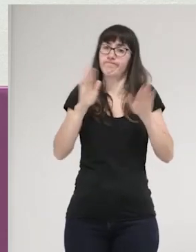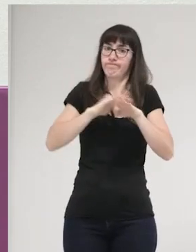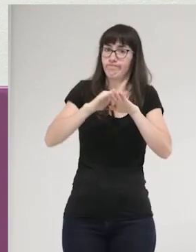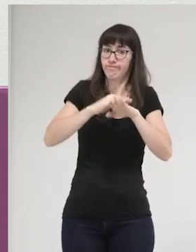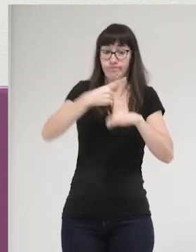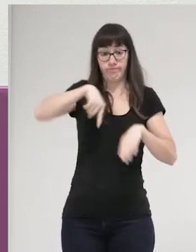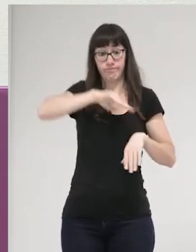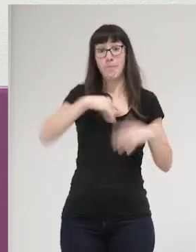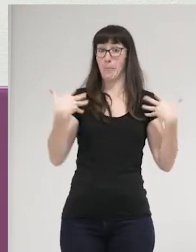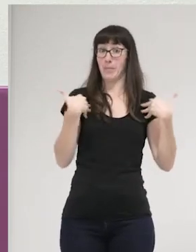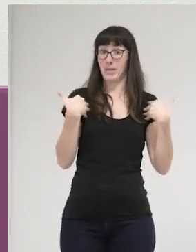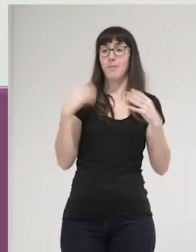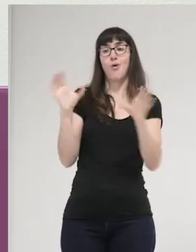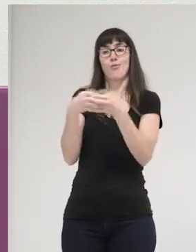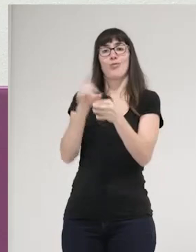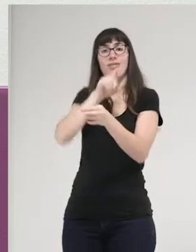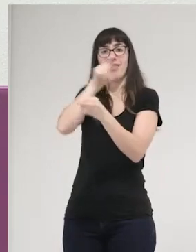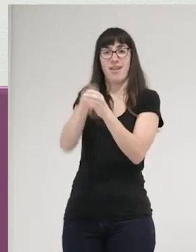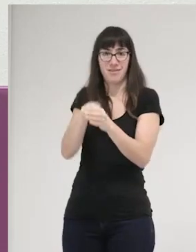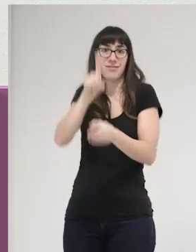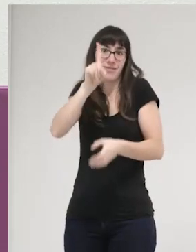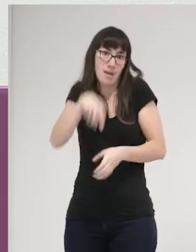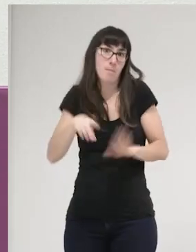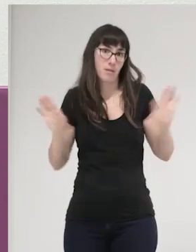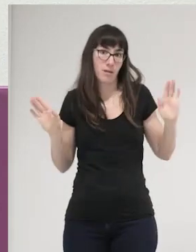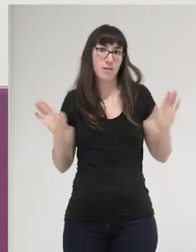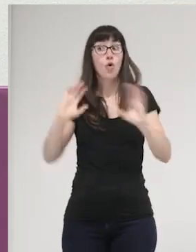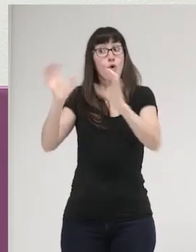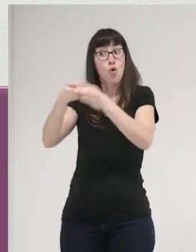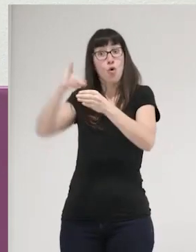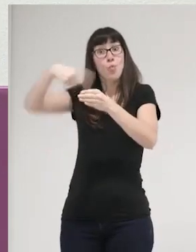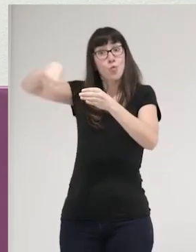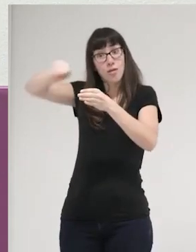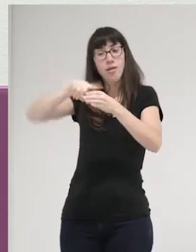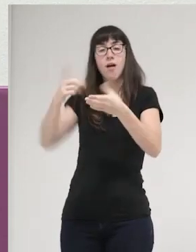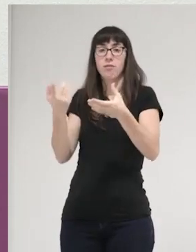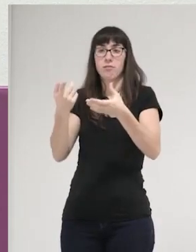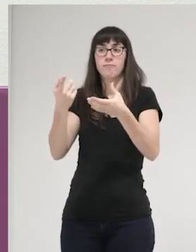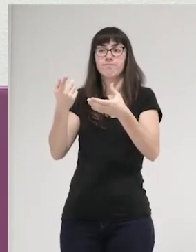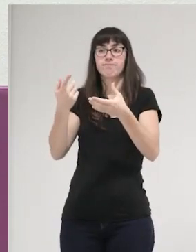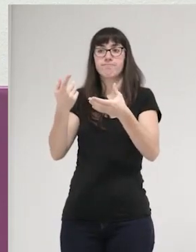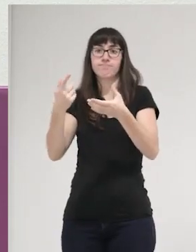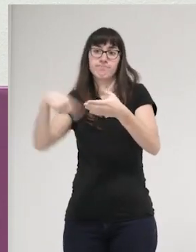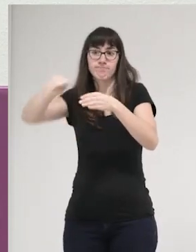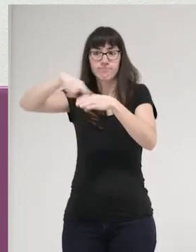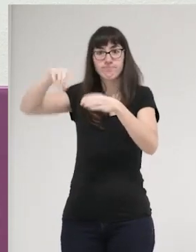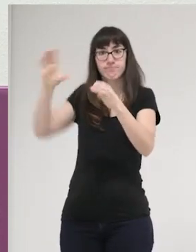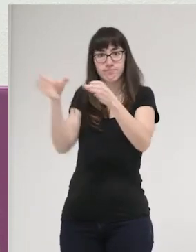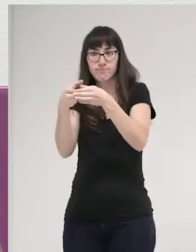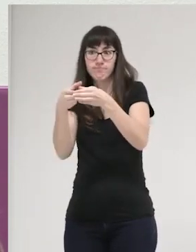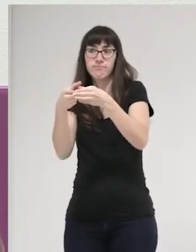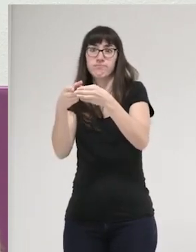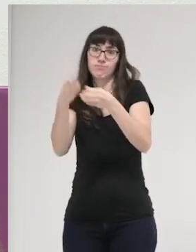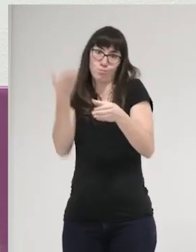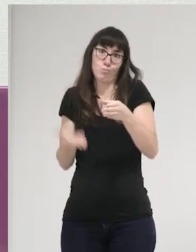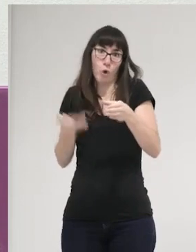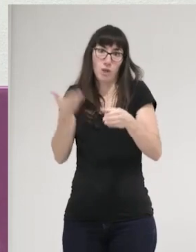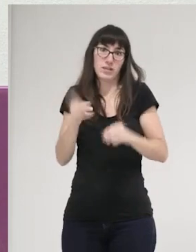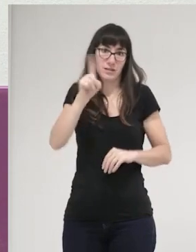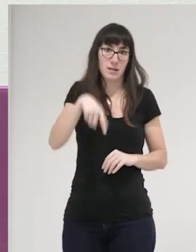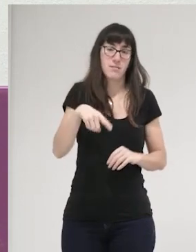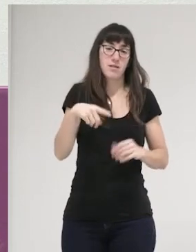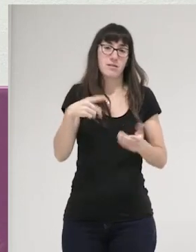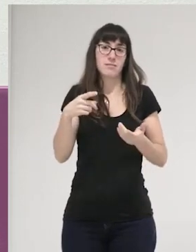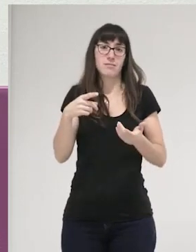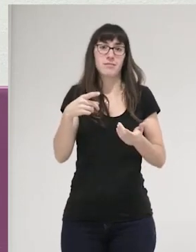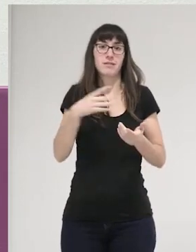formamos parte también de las comunidades, y que por tanto, nuestras comunidades de referencia, muchas veces también son importantes, y por